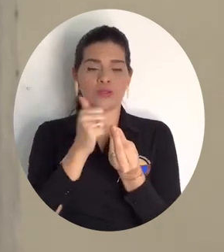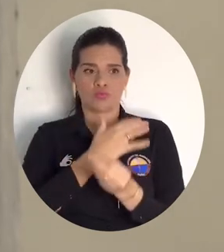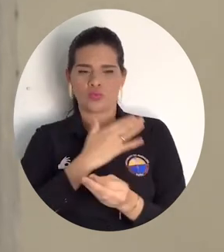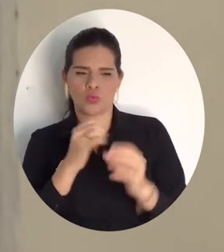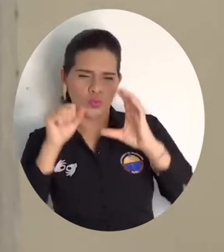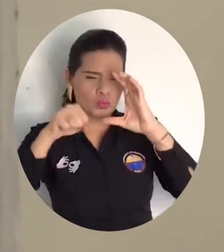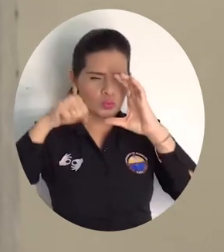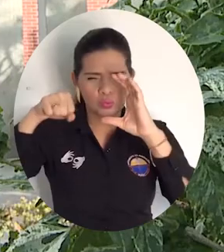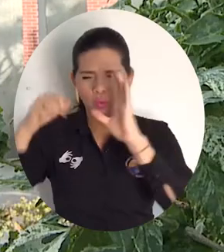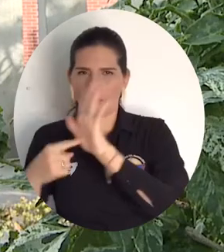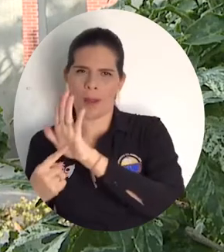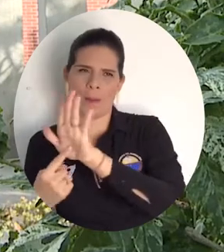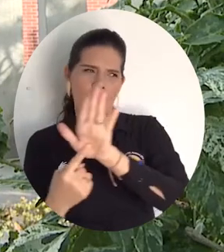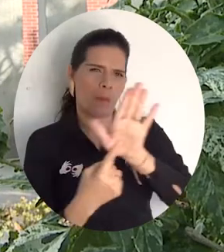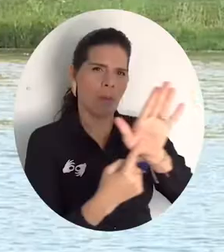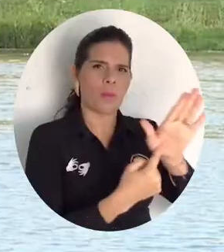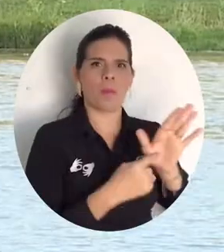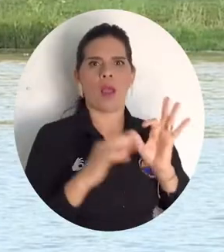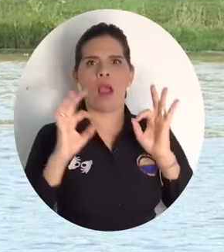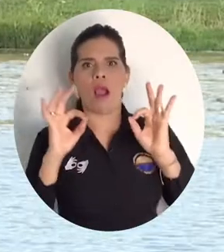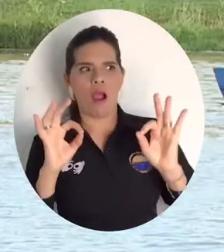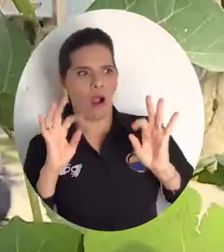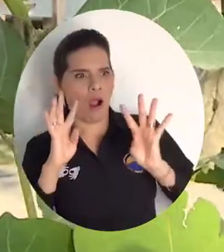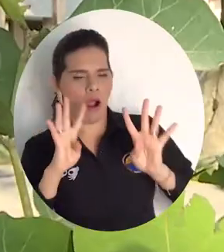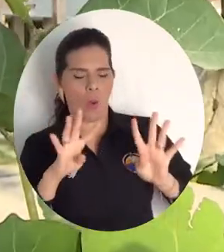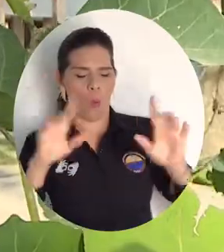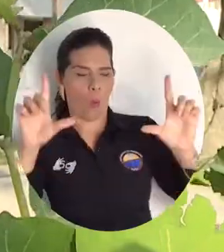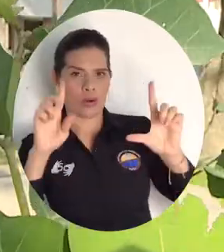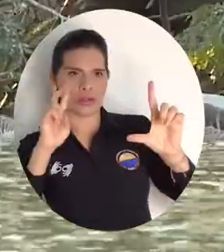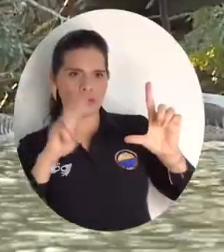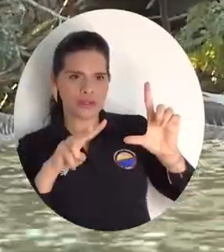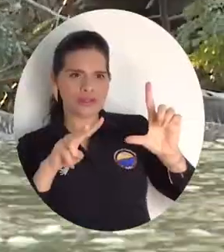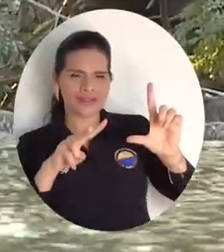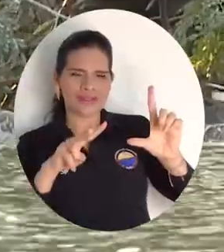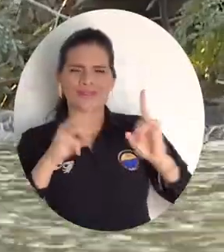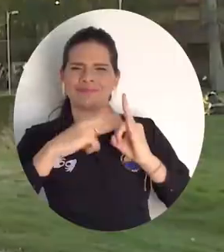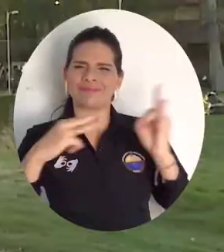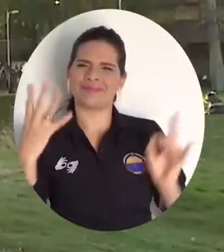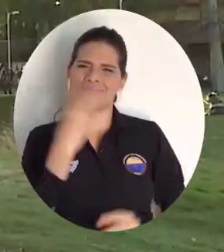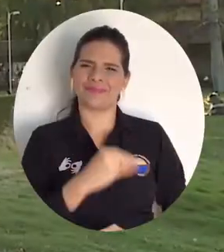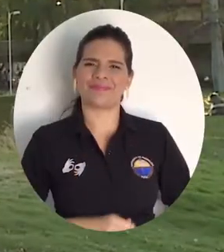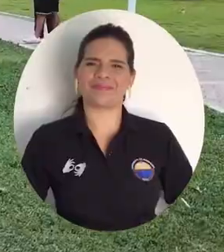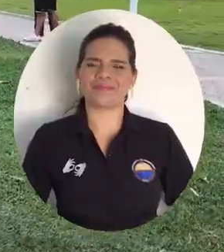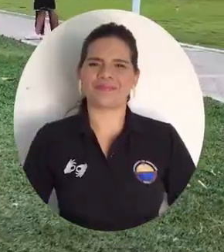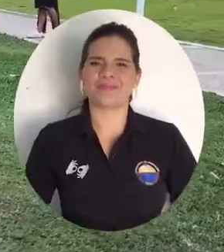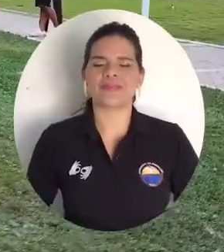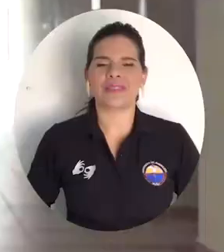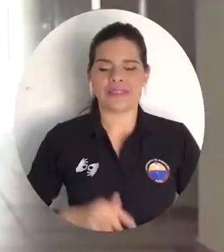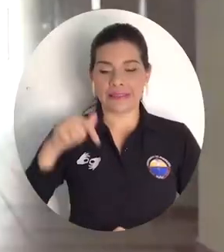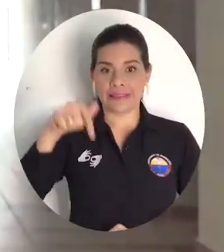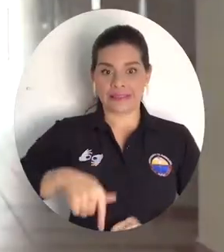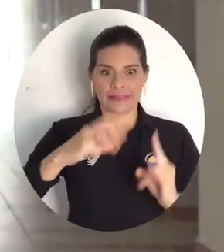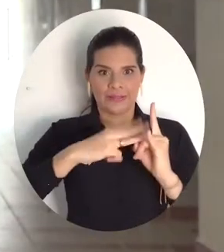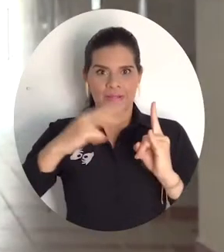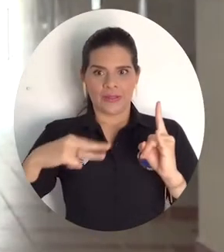muchísimo en Bloque 10 y en los contenidos audiovisuales. Toda esta producción permitió mostrar hasta los rincones más pequeños del campus. Ser